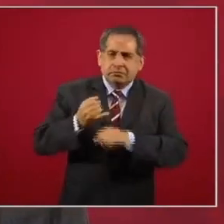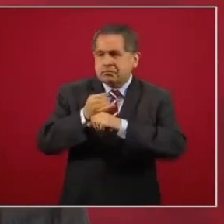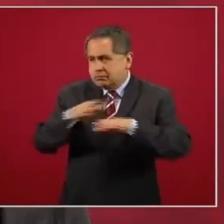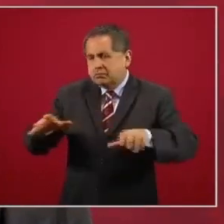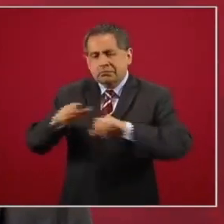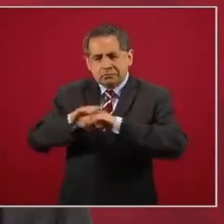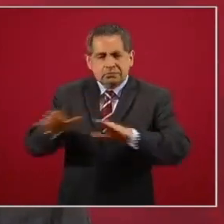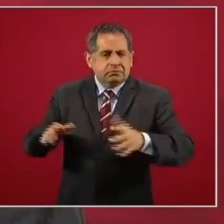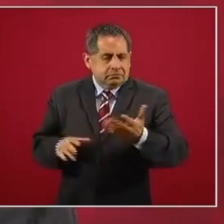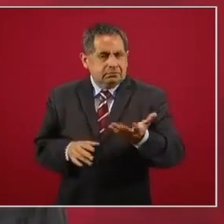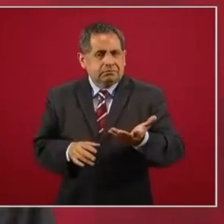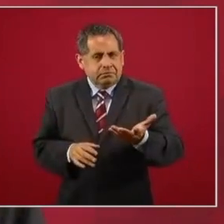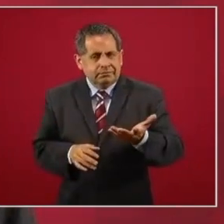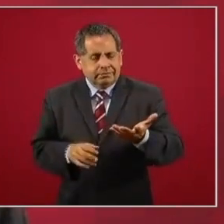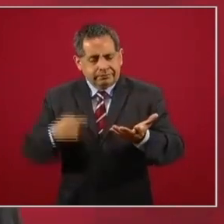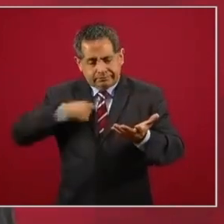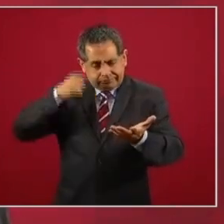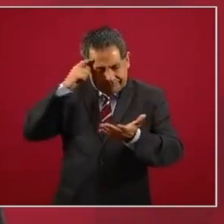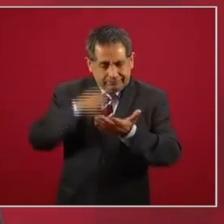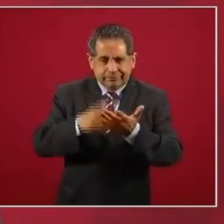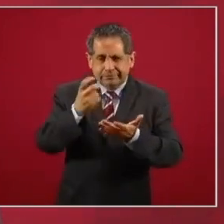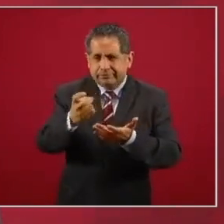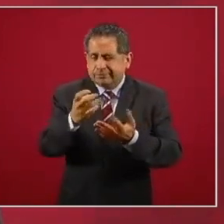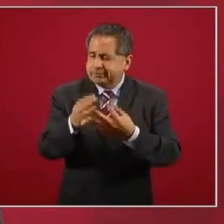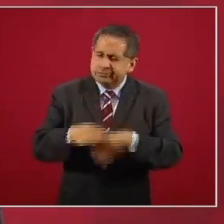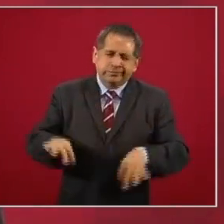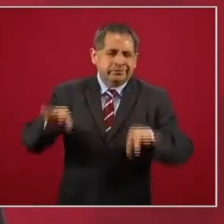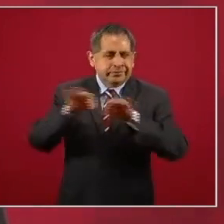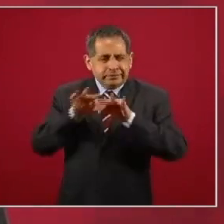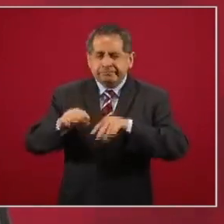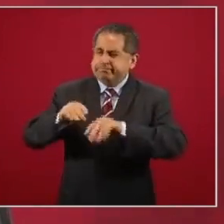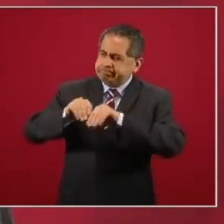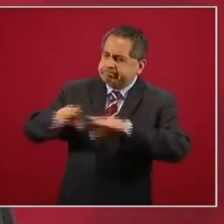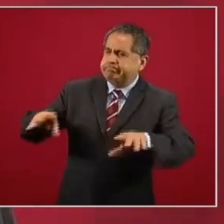es, yo diría que lo fundamental,